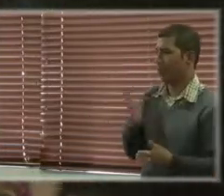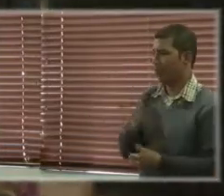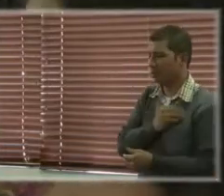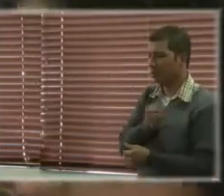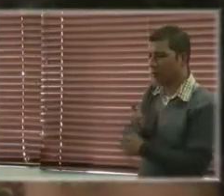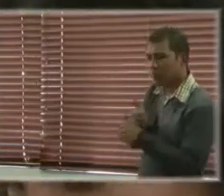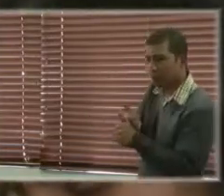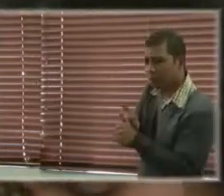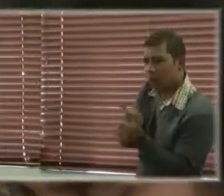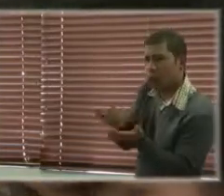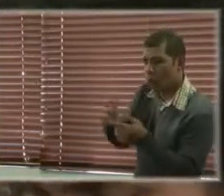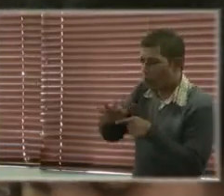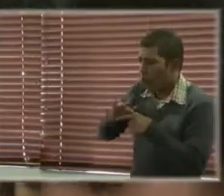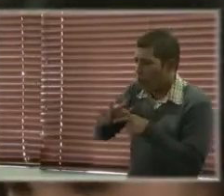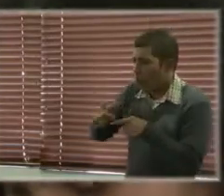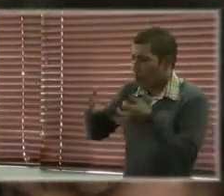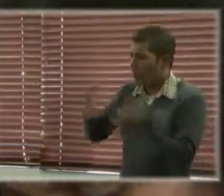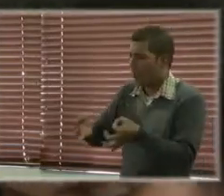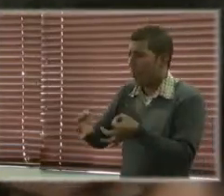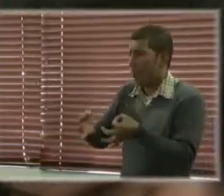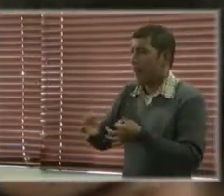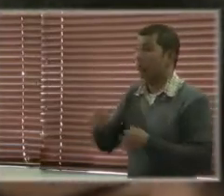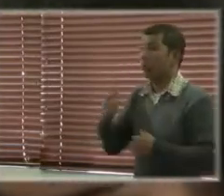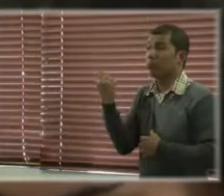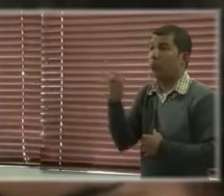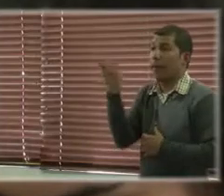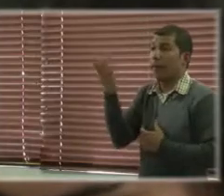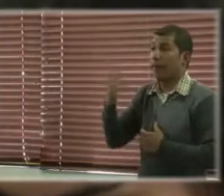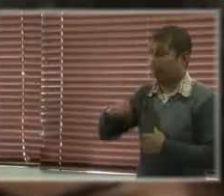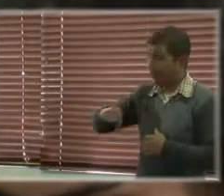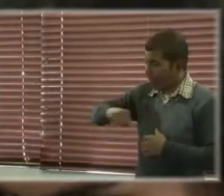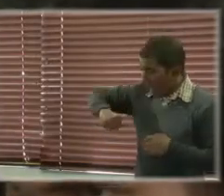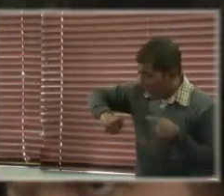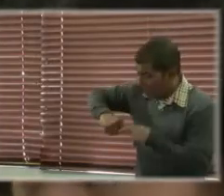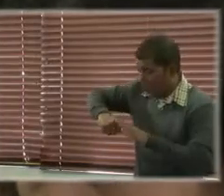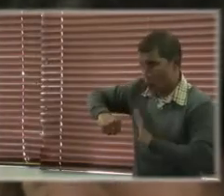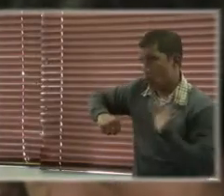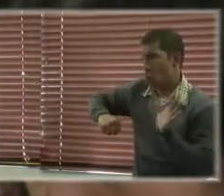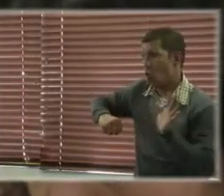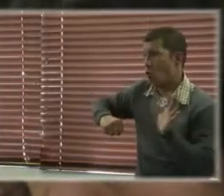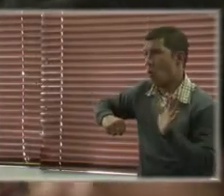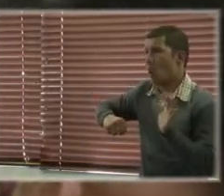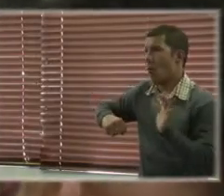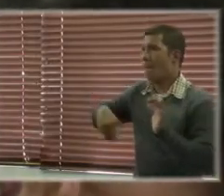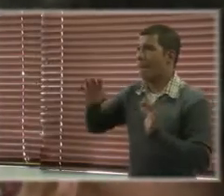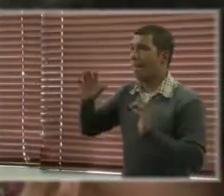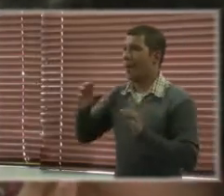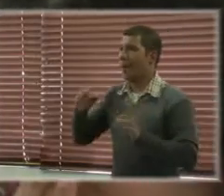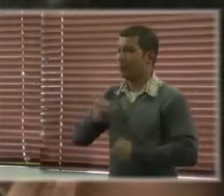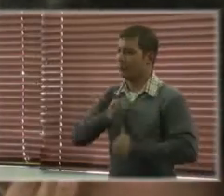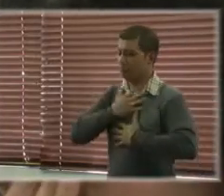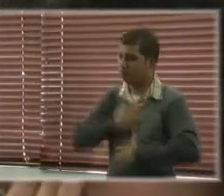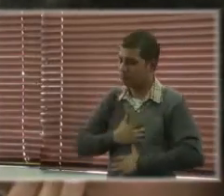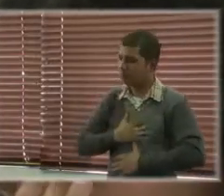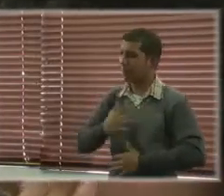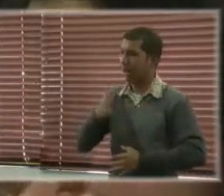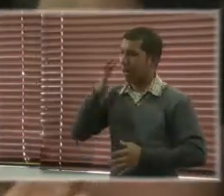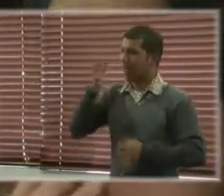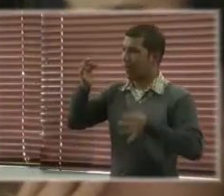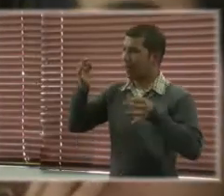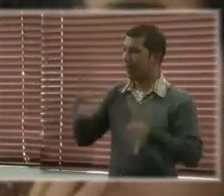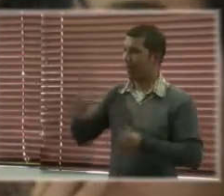cumplimiento, no sólo de los derechos en sí, sino de la garantía de los derechos en cuanto a acciones de prevención.